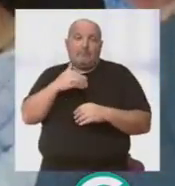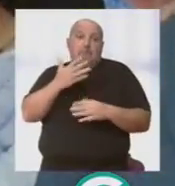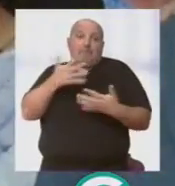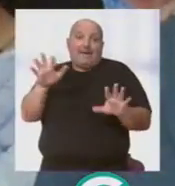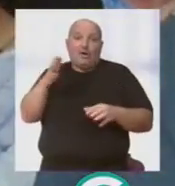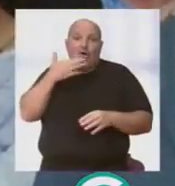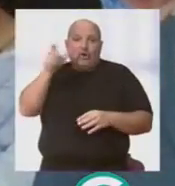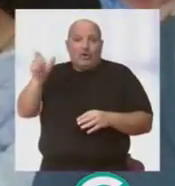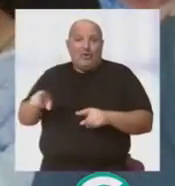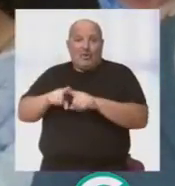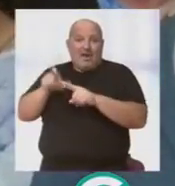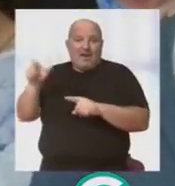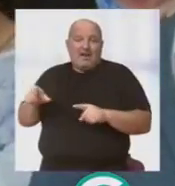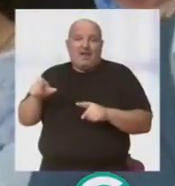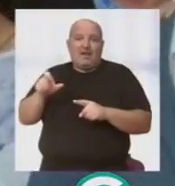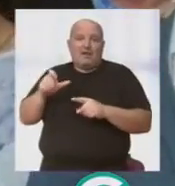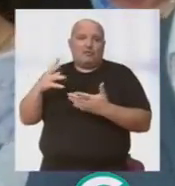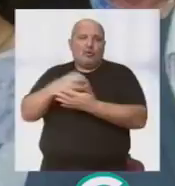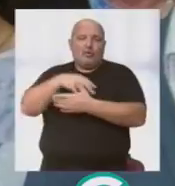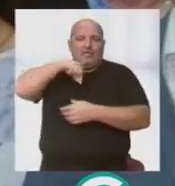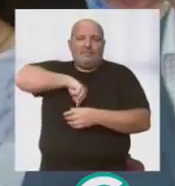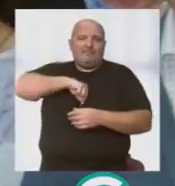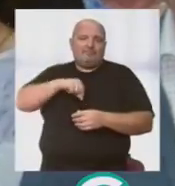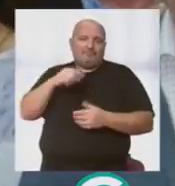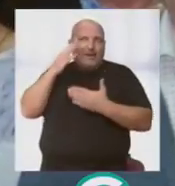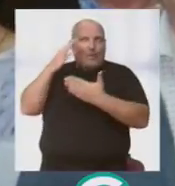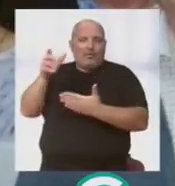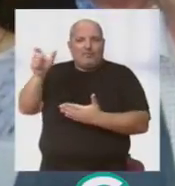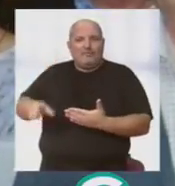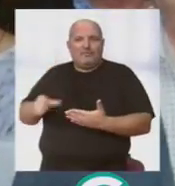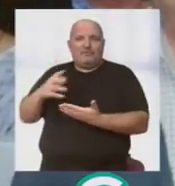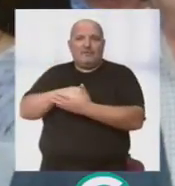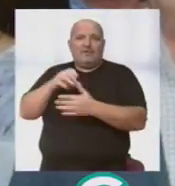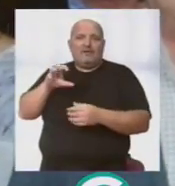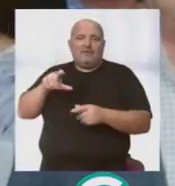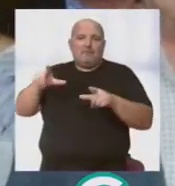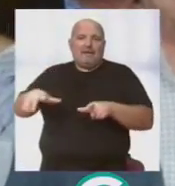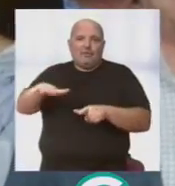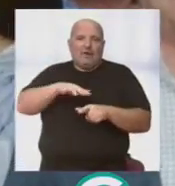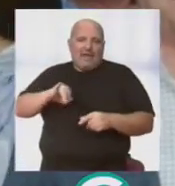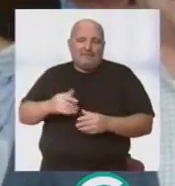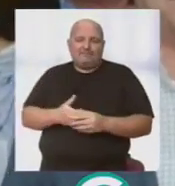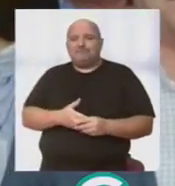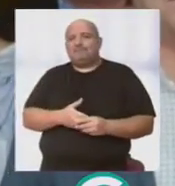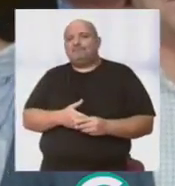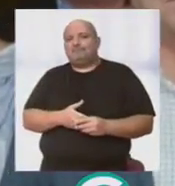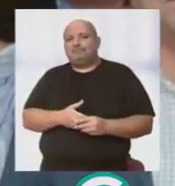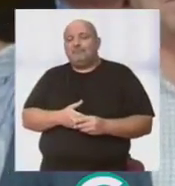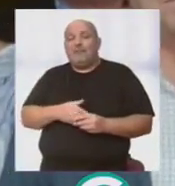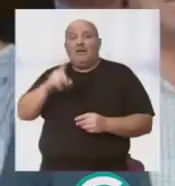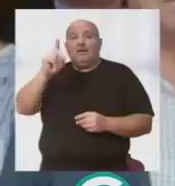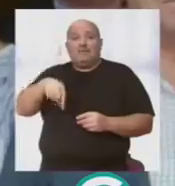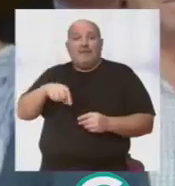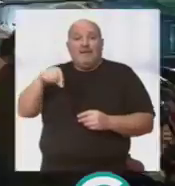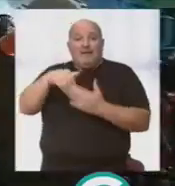que estará presente en todos nosotros y en todos los rincones del patio estará presente Manolo Torres. También